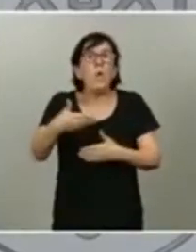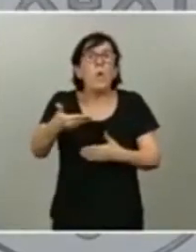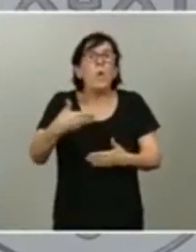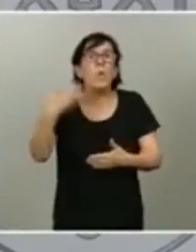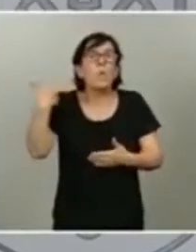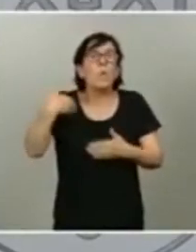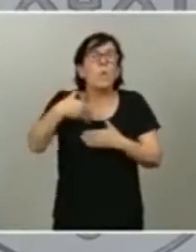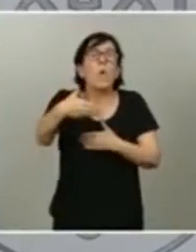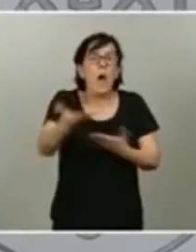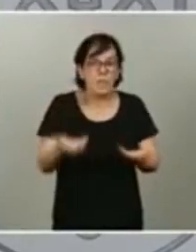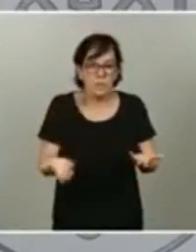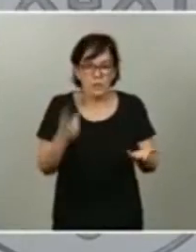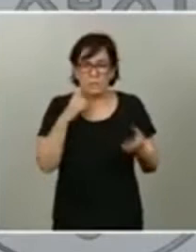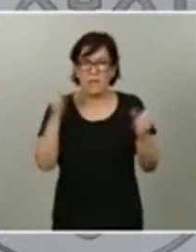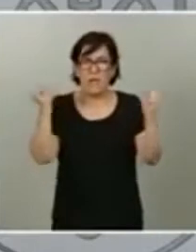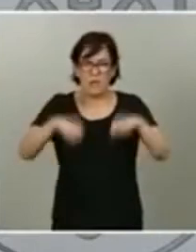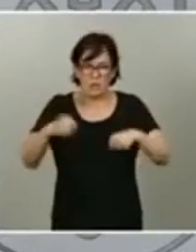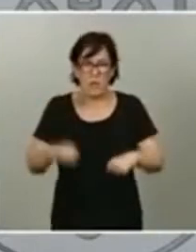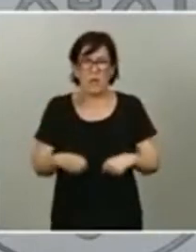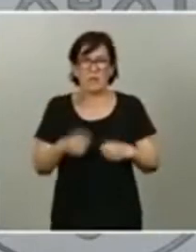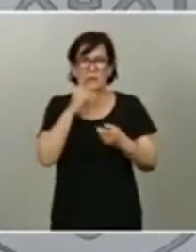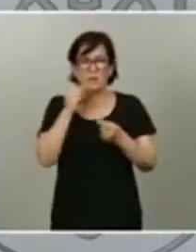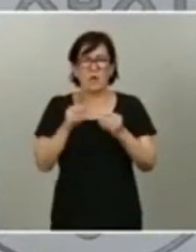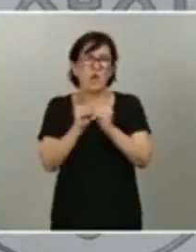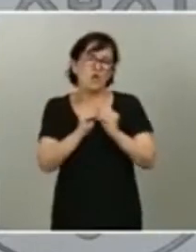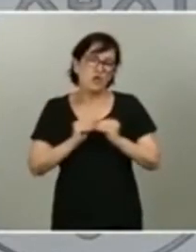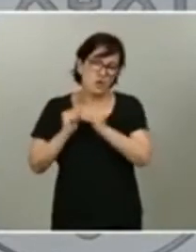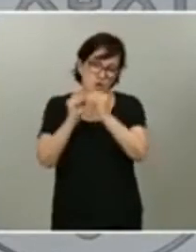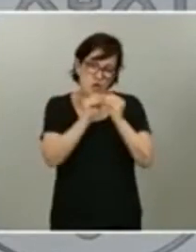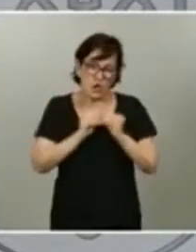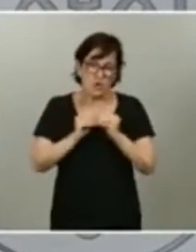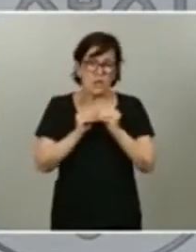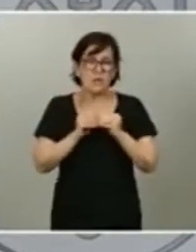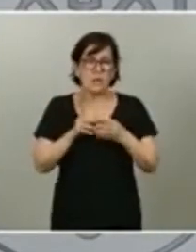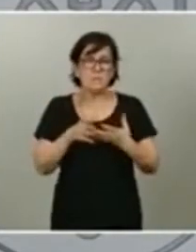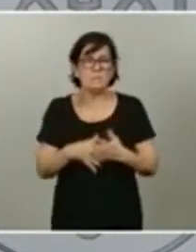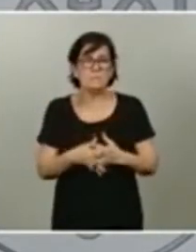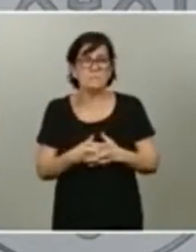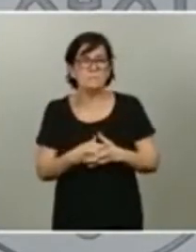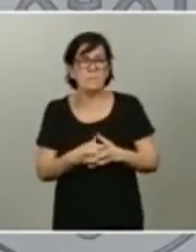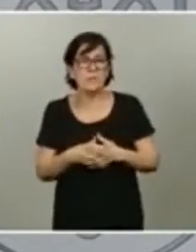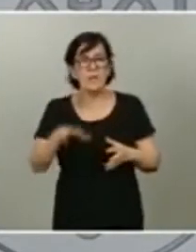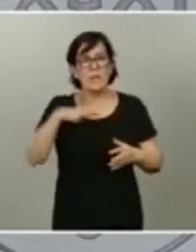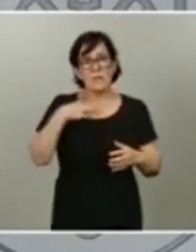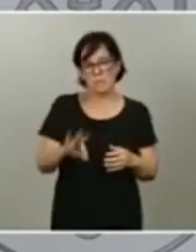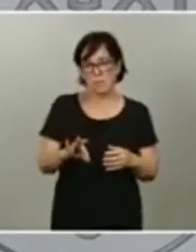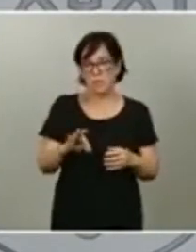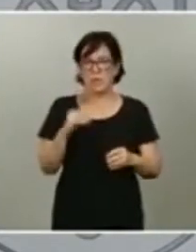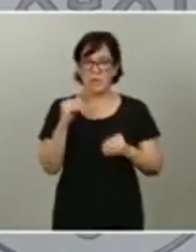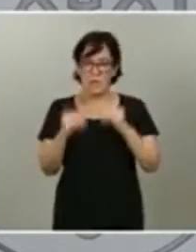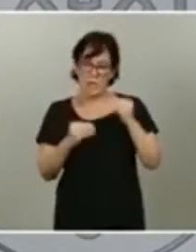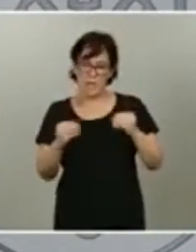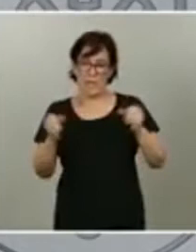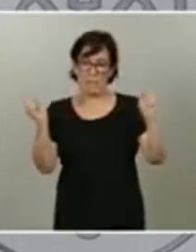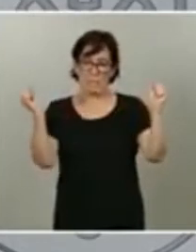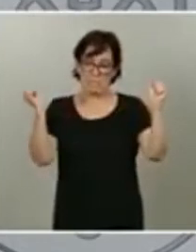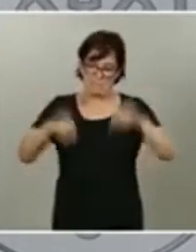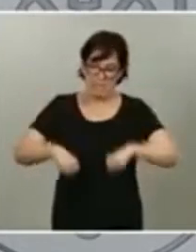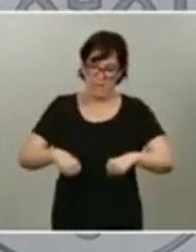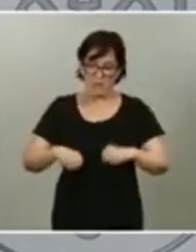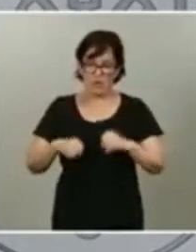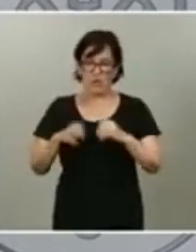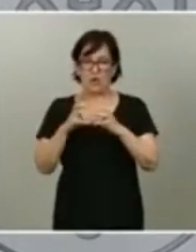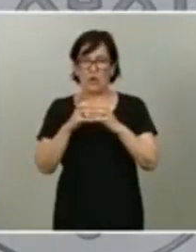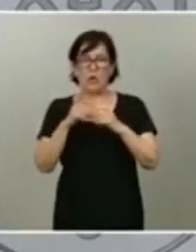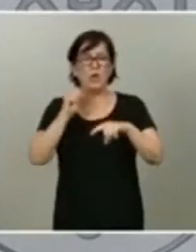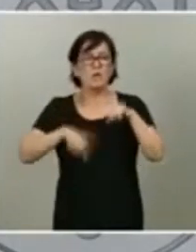tener acuerdo pacto y consenso pero el poder llegar a ese pacto y a ese consenso no depende de